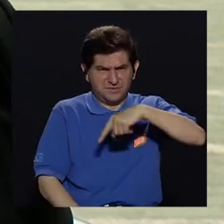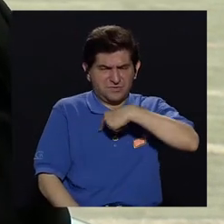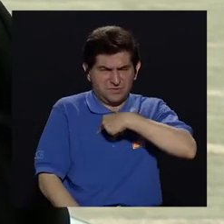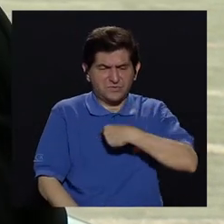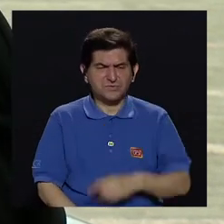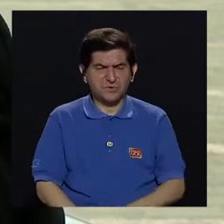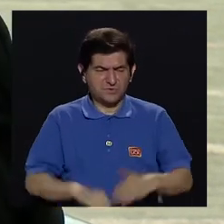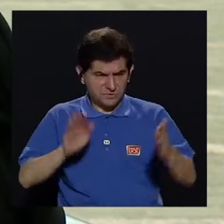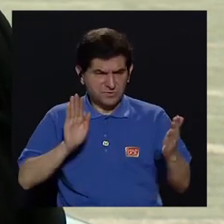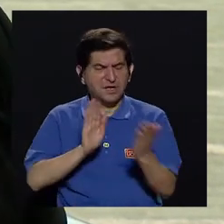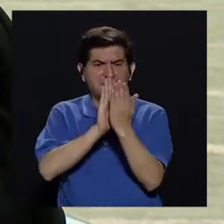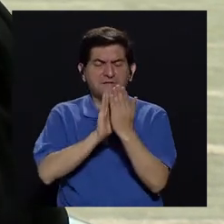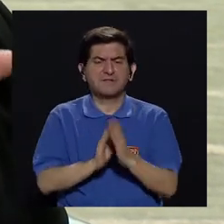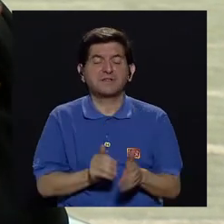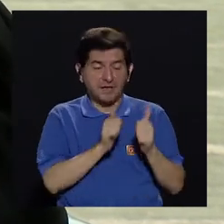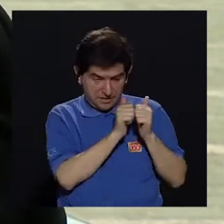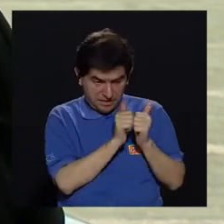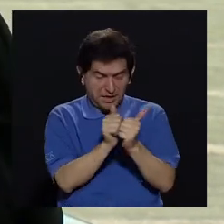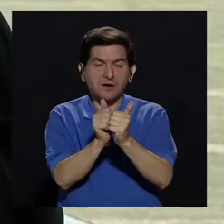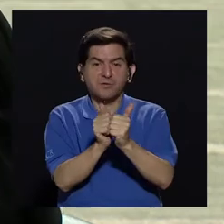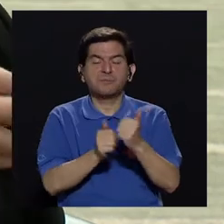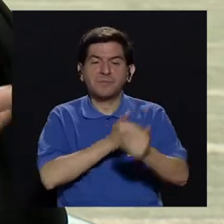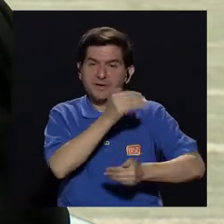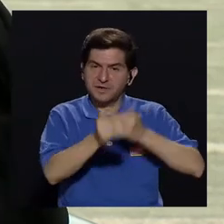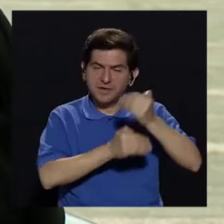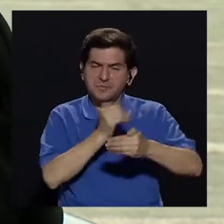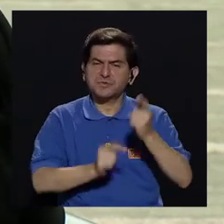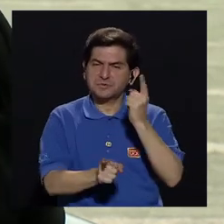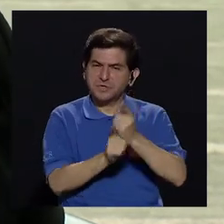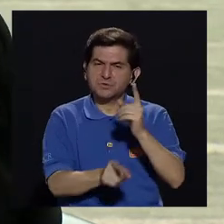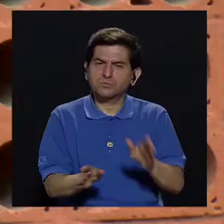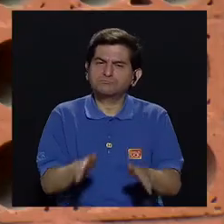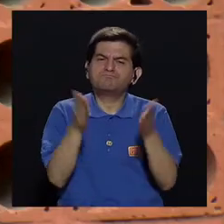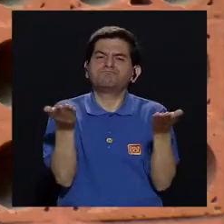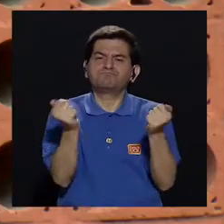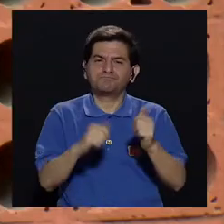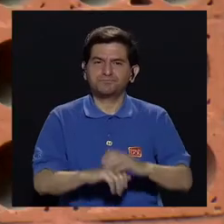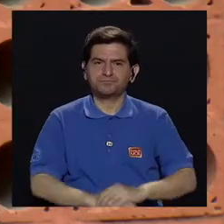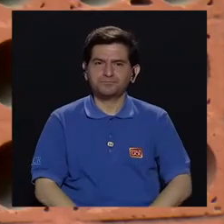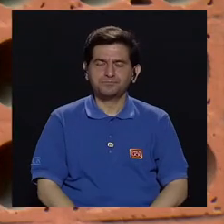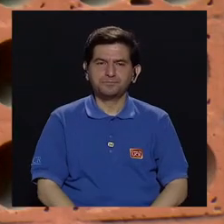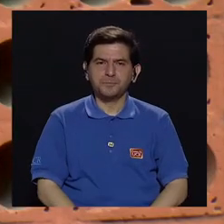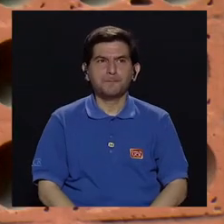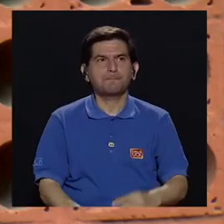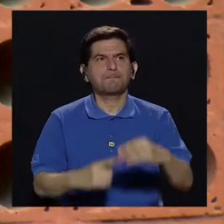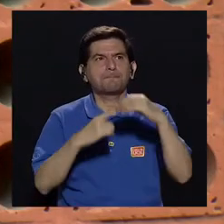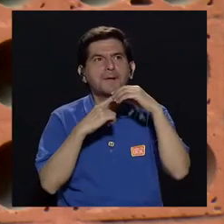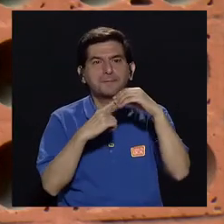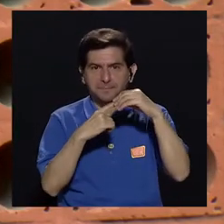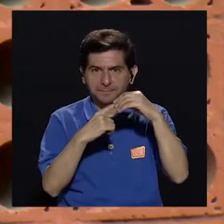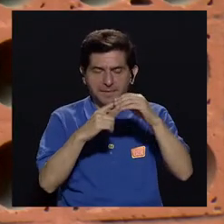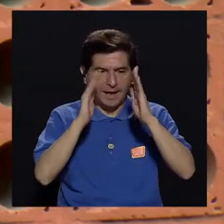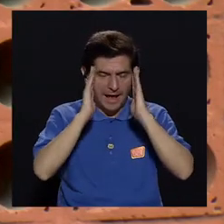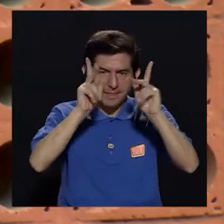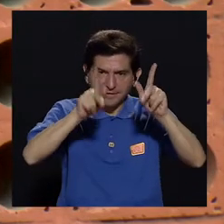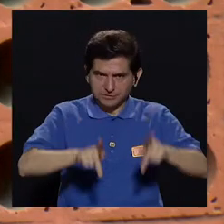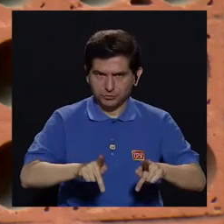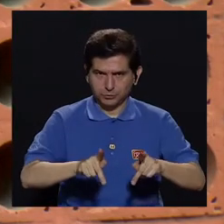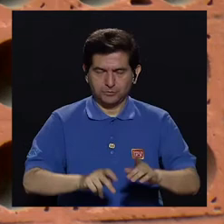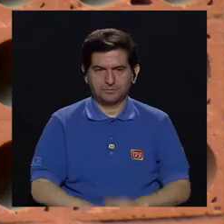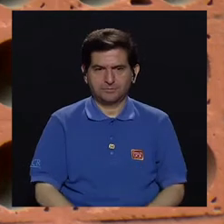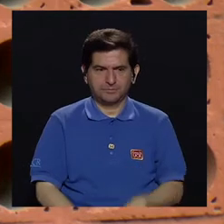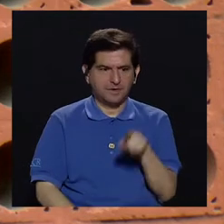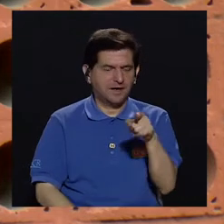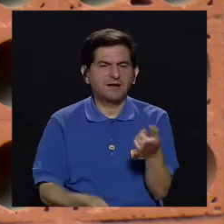darnos usted a nosotros para más bien enfrentar y poder acompañar en este proceso, verdad. La principal es ponerle